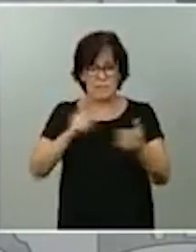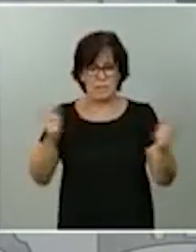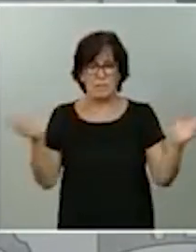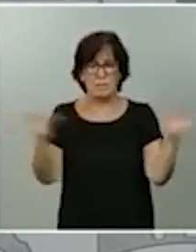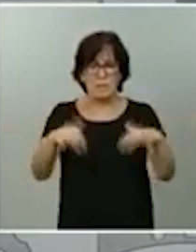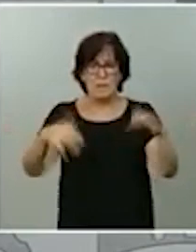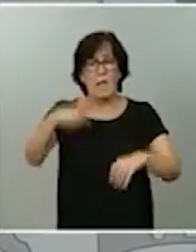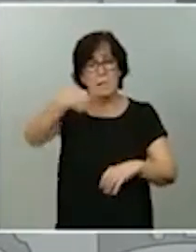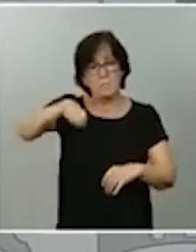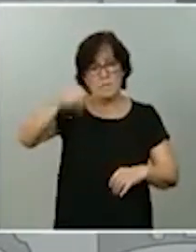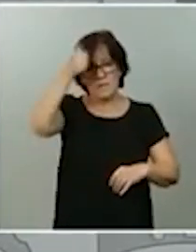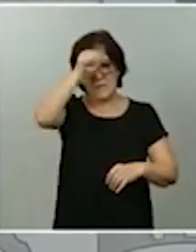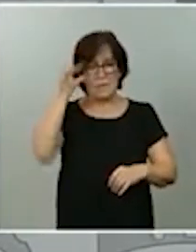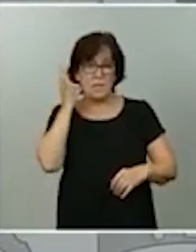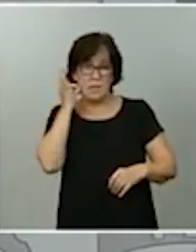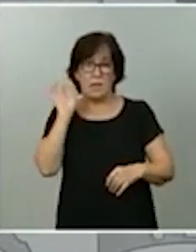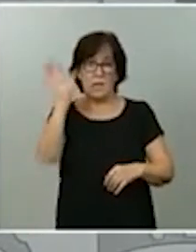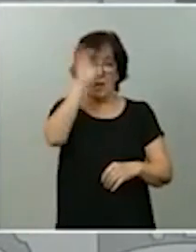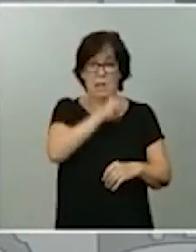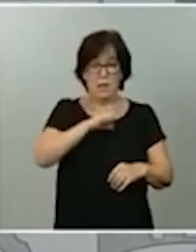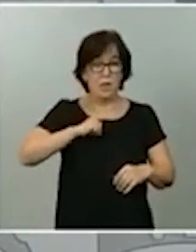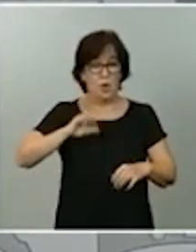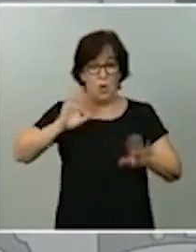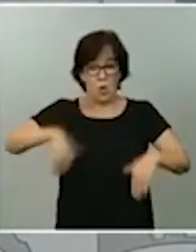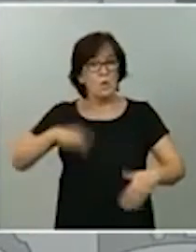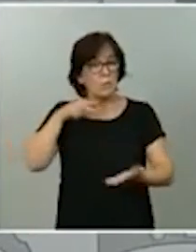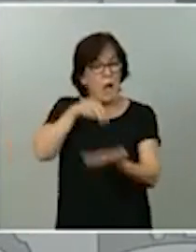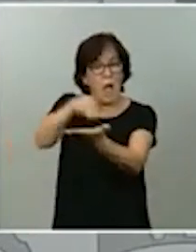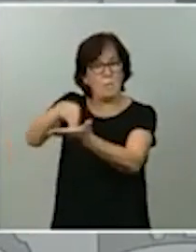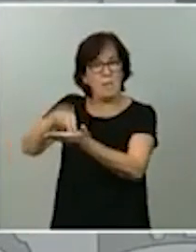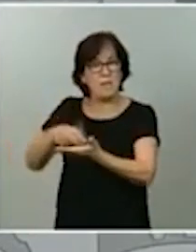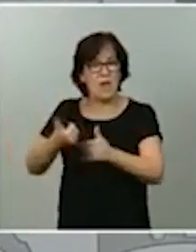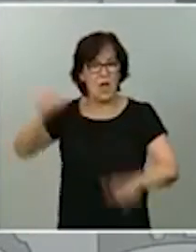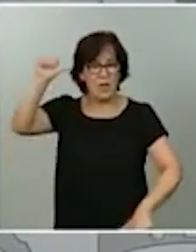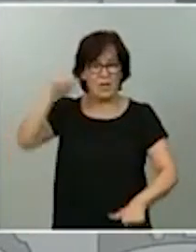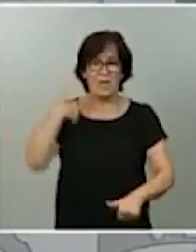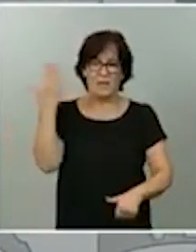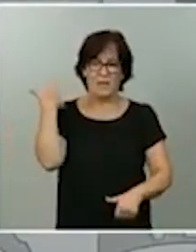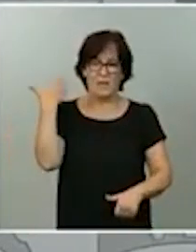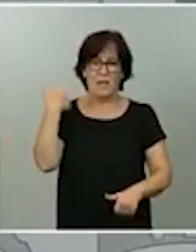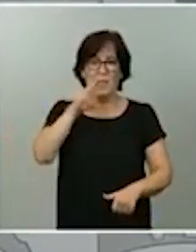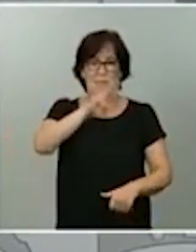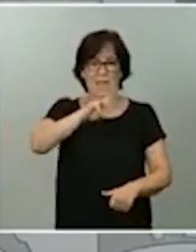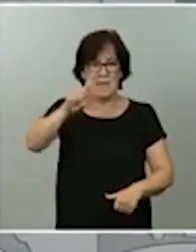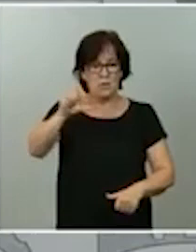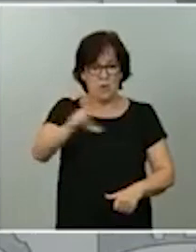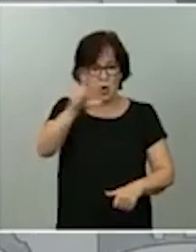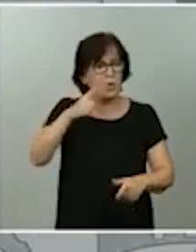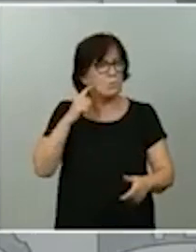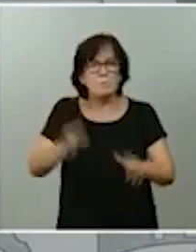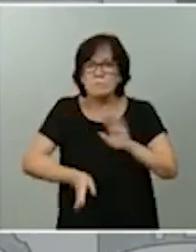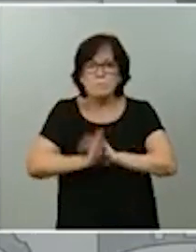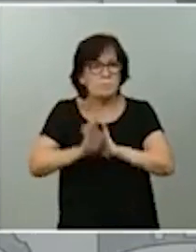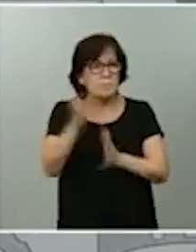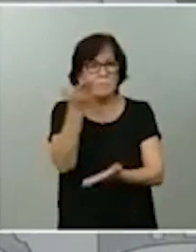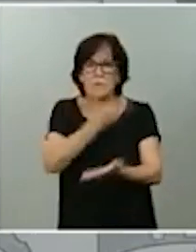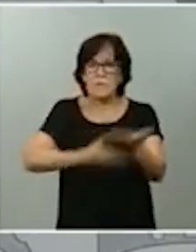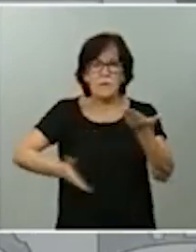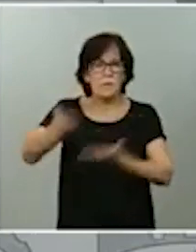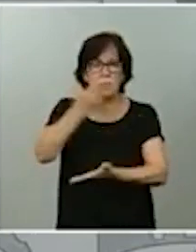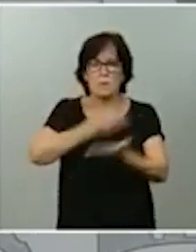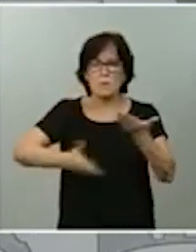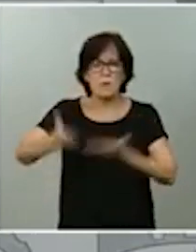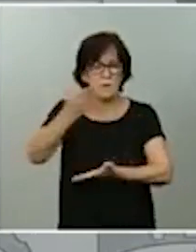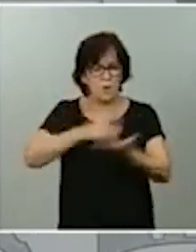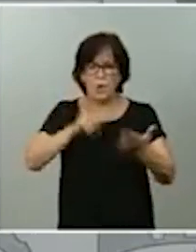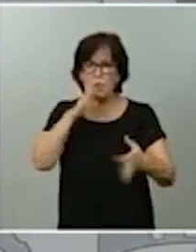autonómicos, la última vez de manera presencial en La Rioja, el pasado 31 de julio. Y esa cooperación va a continuar. Va a continuar también con otra